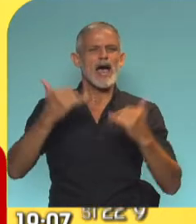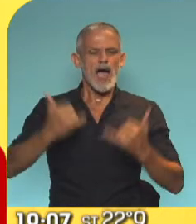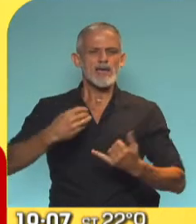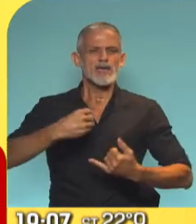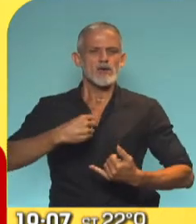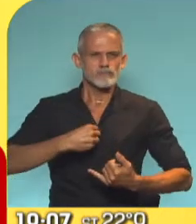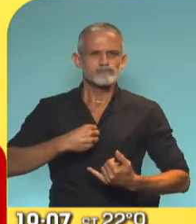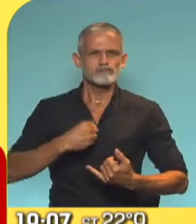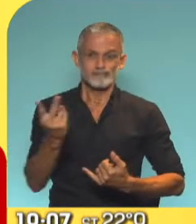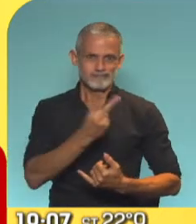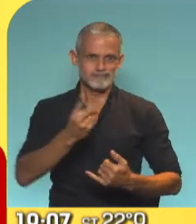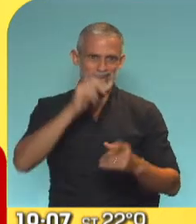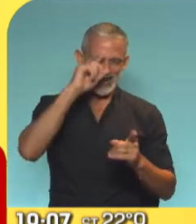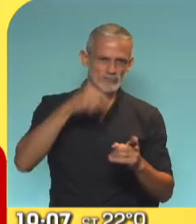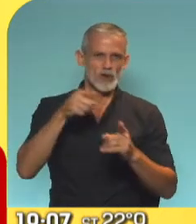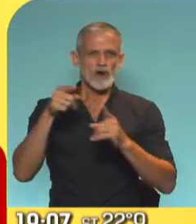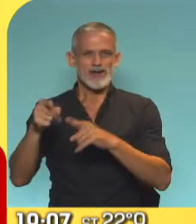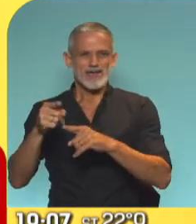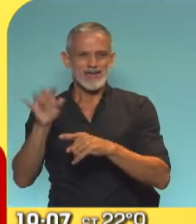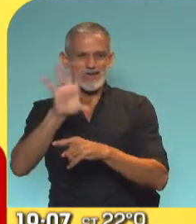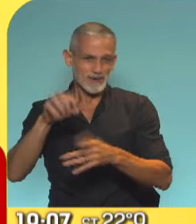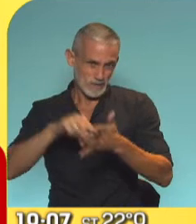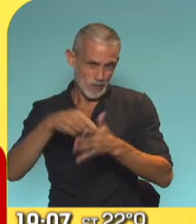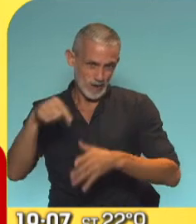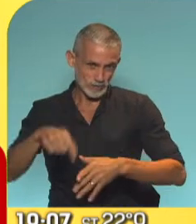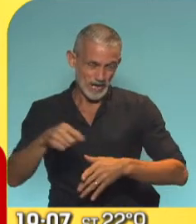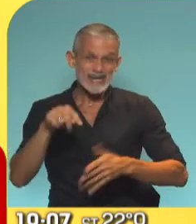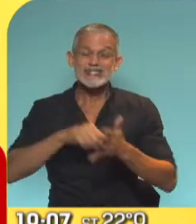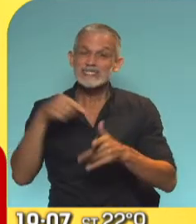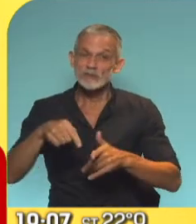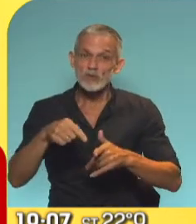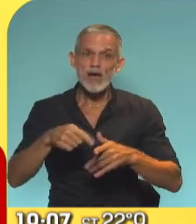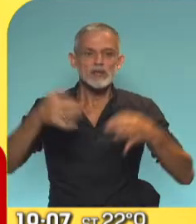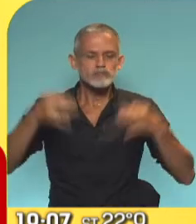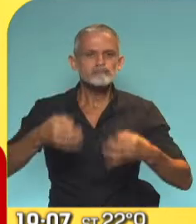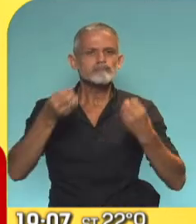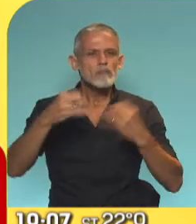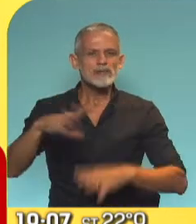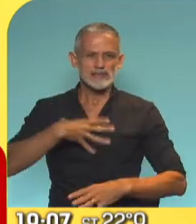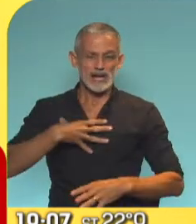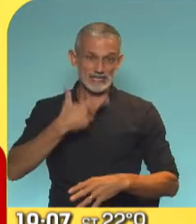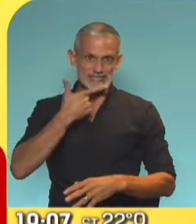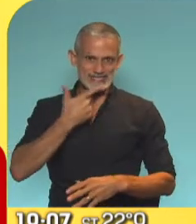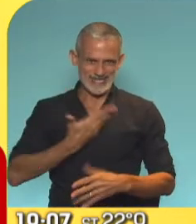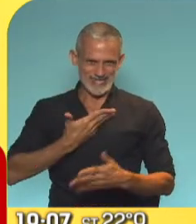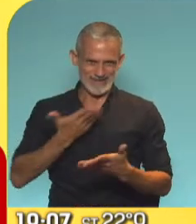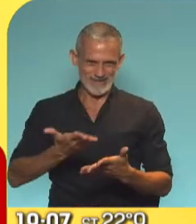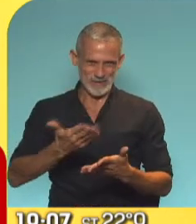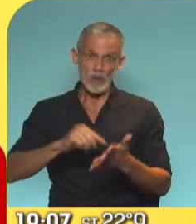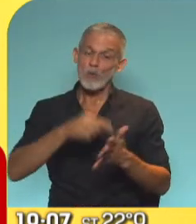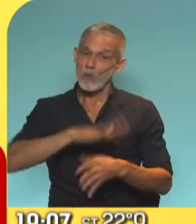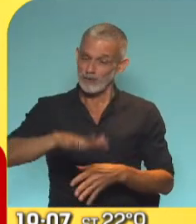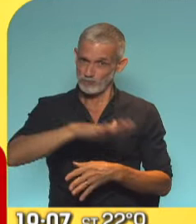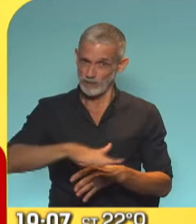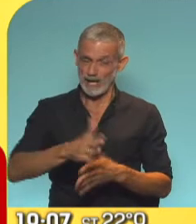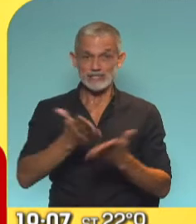mutua y la decisión de comenzar las clases de forma presencial el 17 de febrero en la Ciudad de Buenos Aires. Es